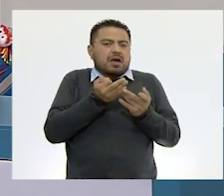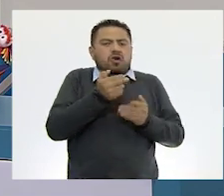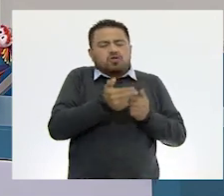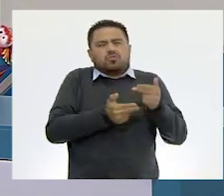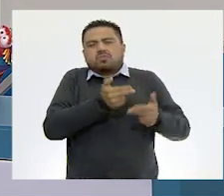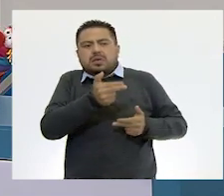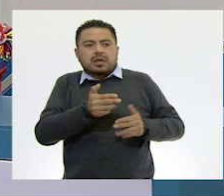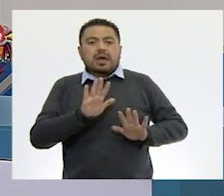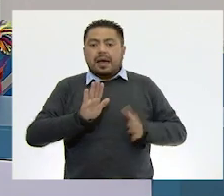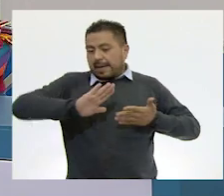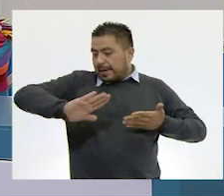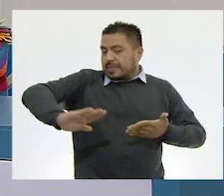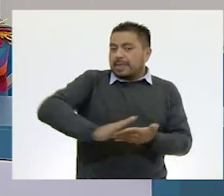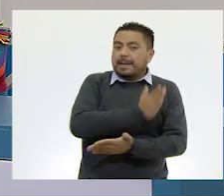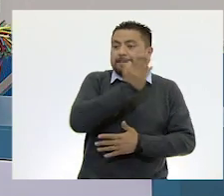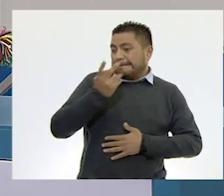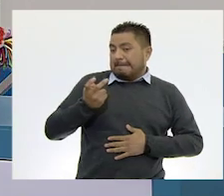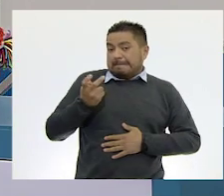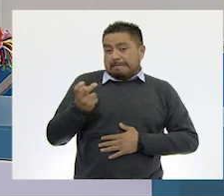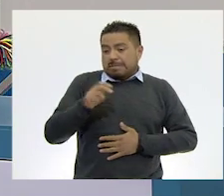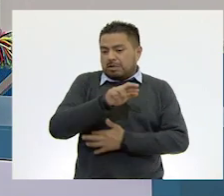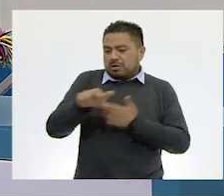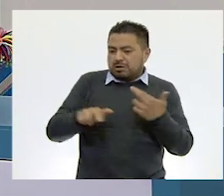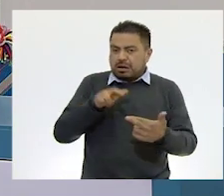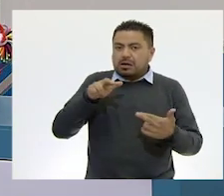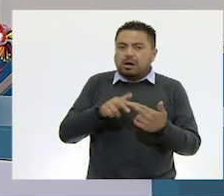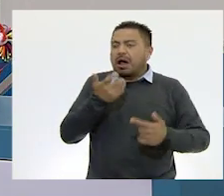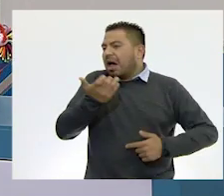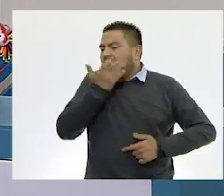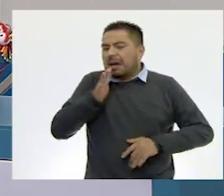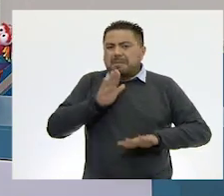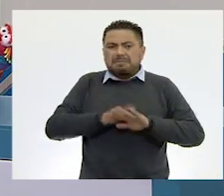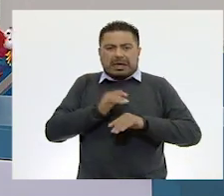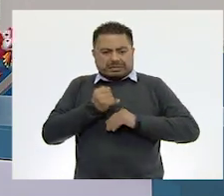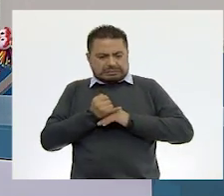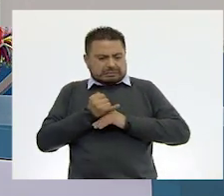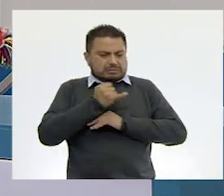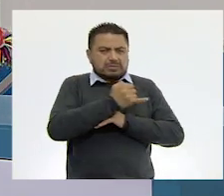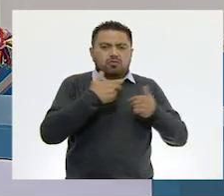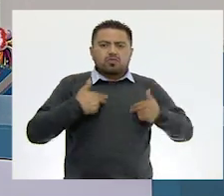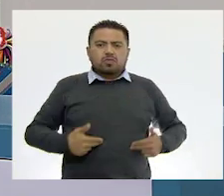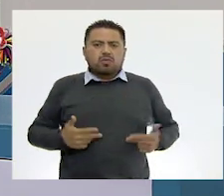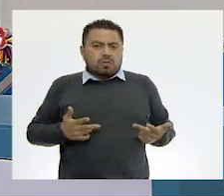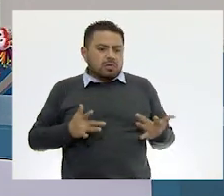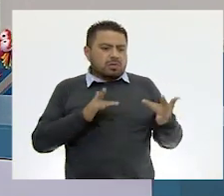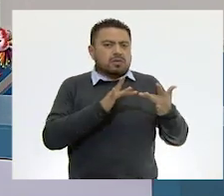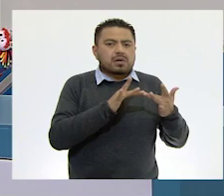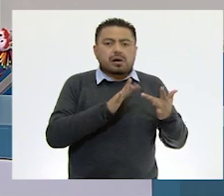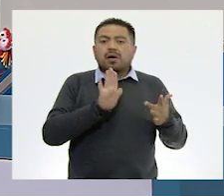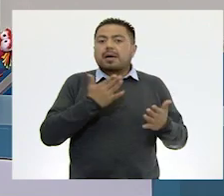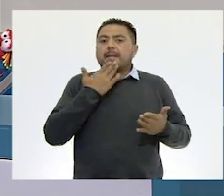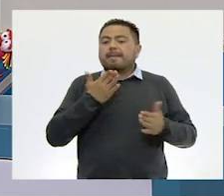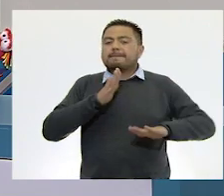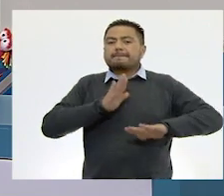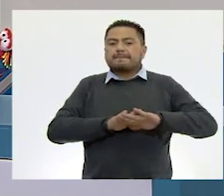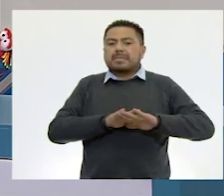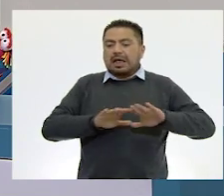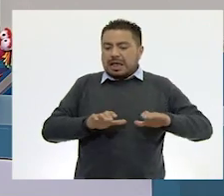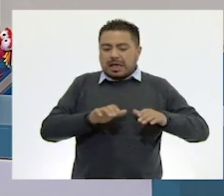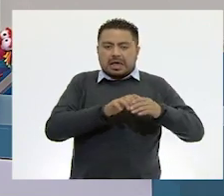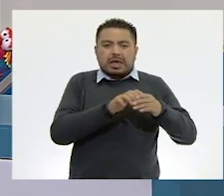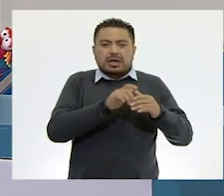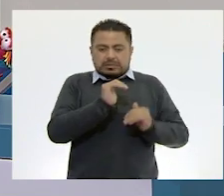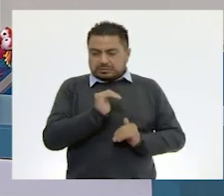humedad. Además, estas zonas suelen estar alejadas del contacto humano o bien aisladas hasta